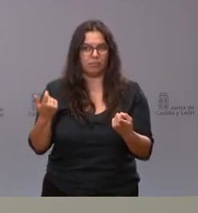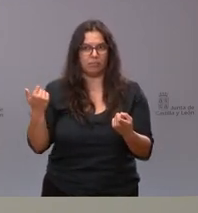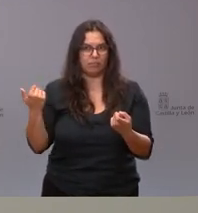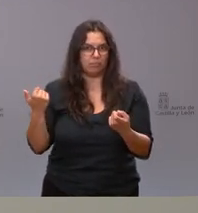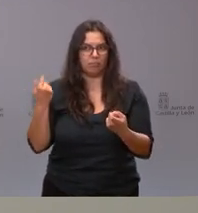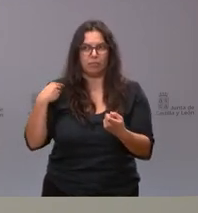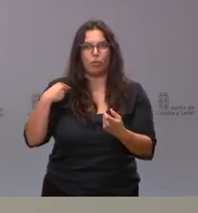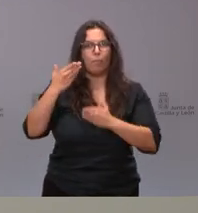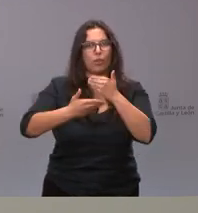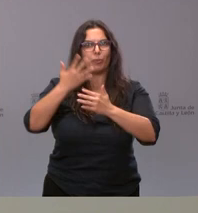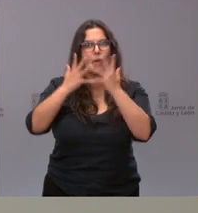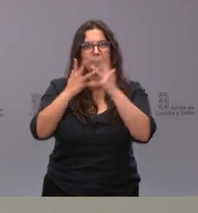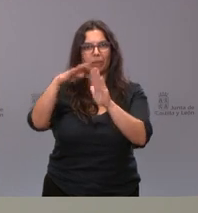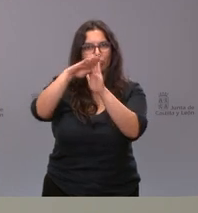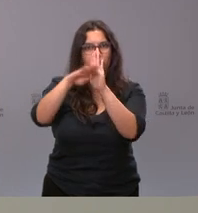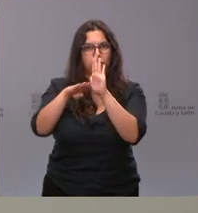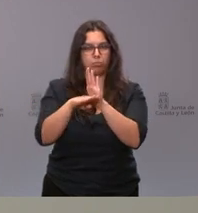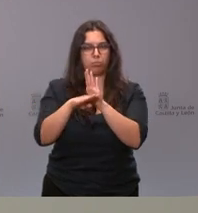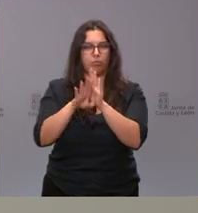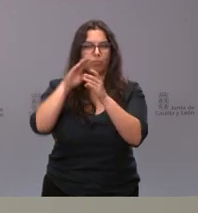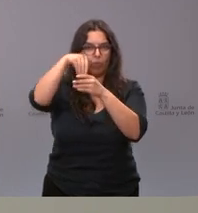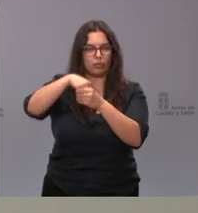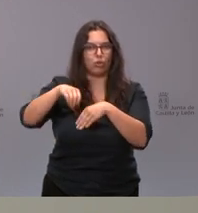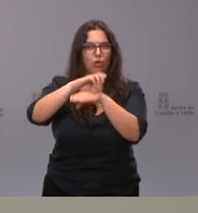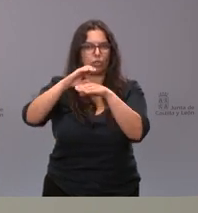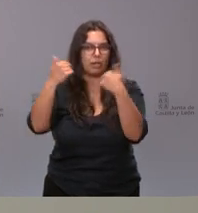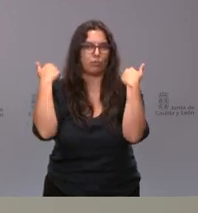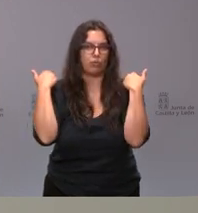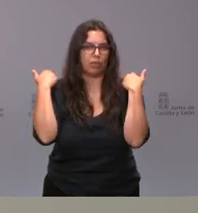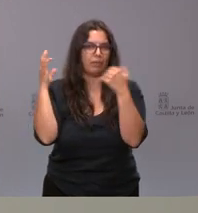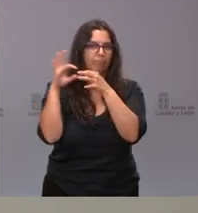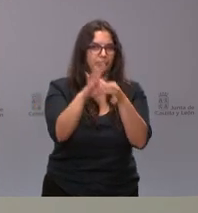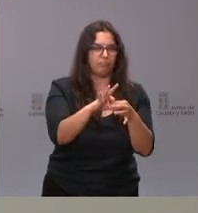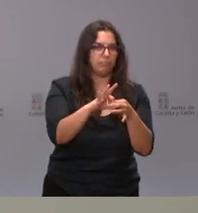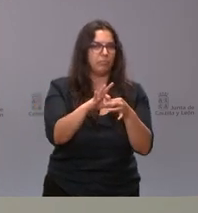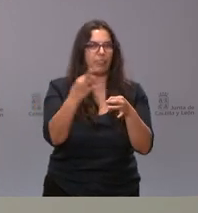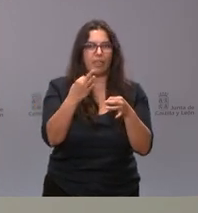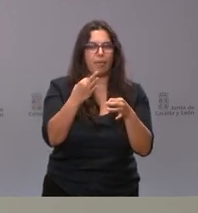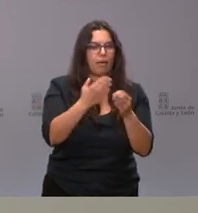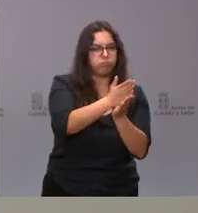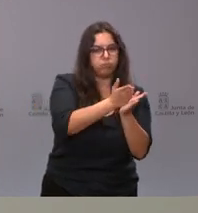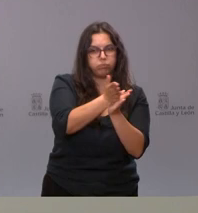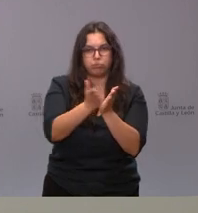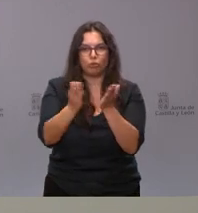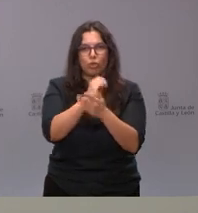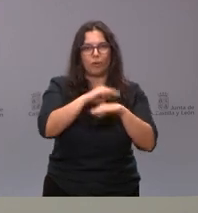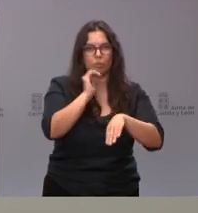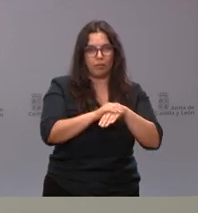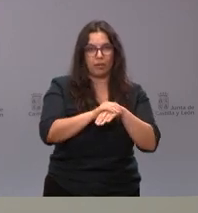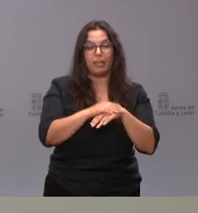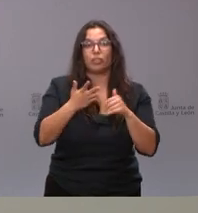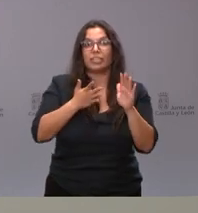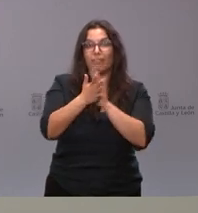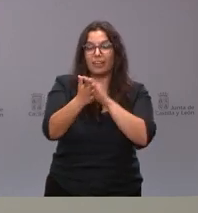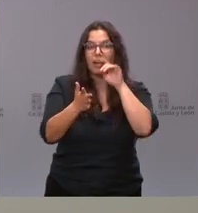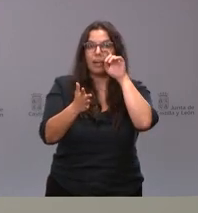administrativamente y, en este caso, a través de la consejería correspondiente por razón de la materia, que tiene que seguir todos los cauces para su aplicación. Por tanto, la medida